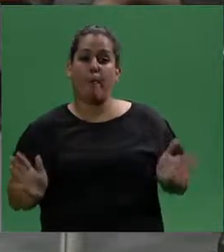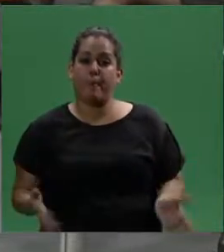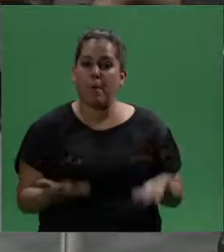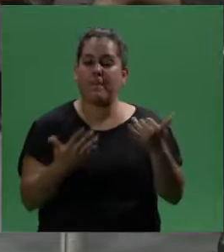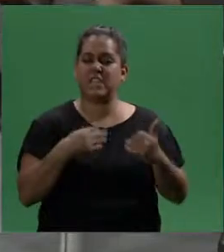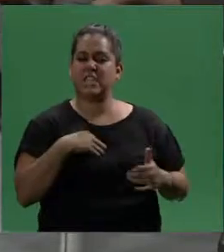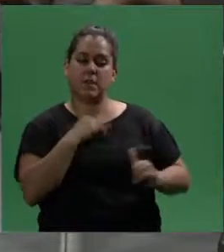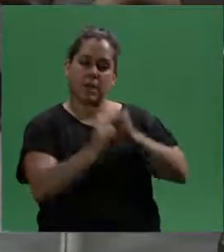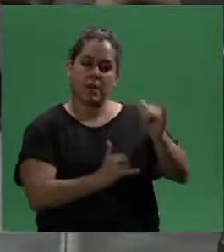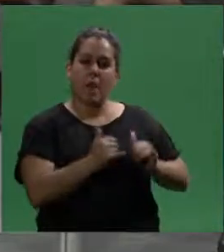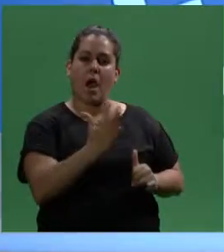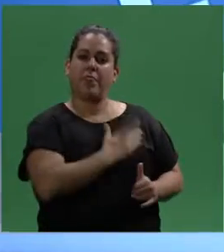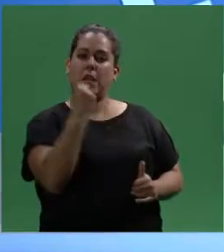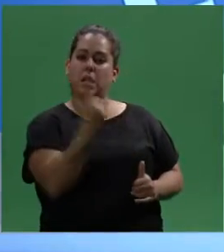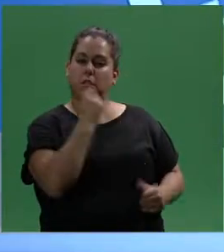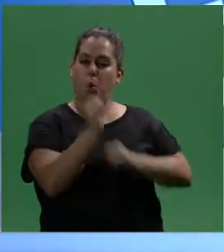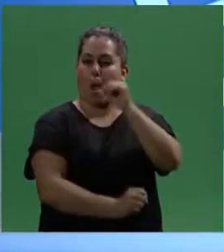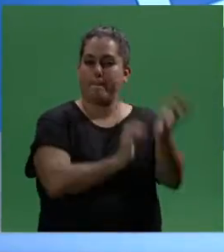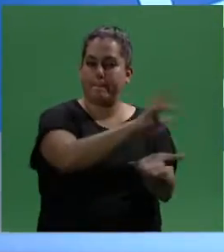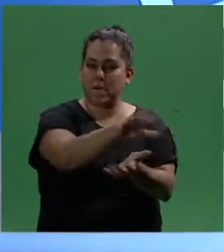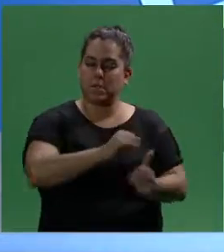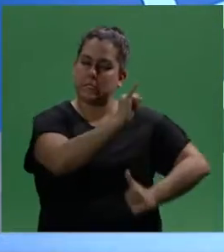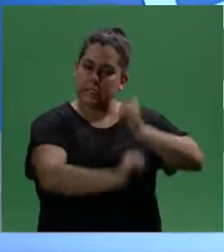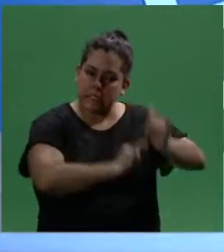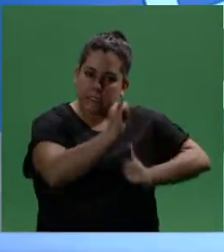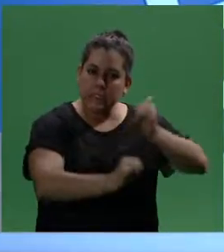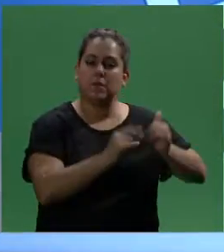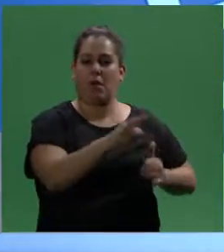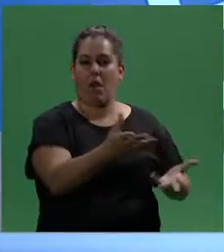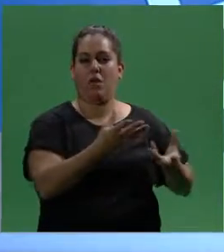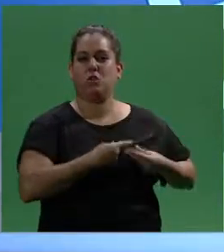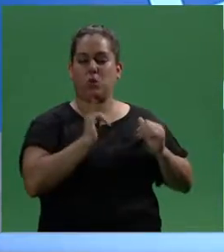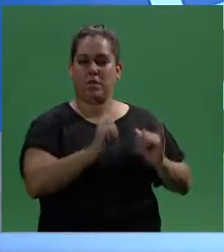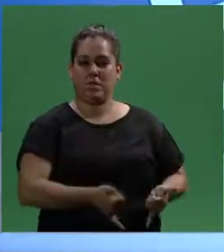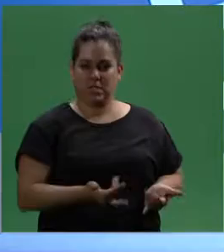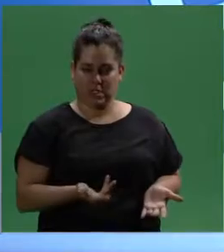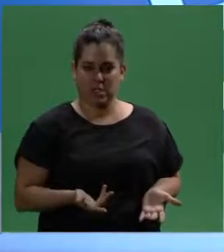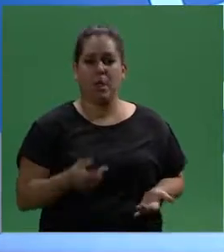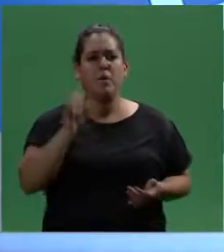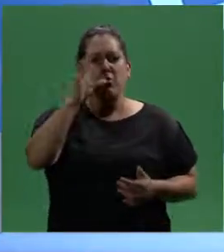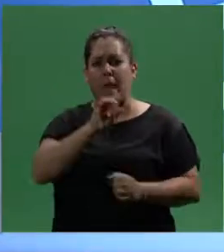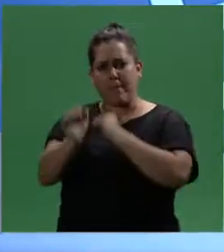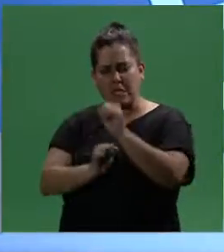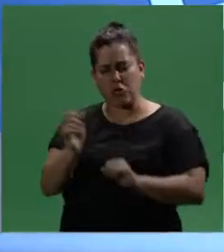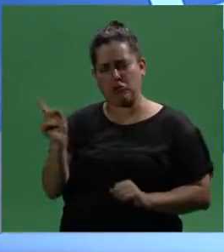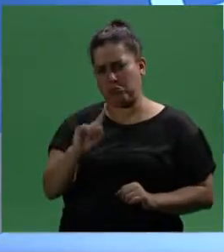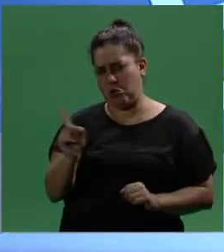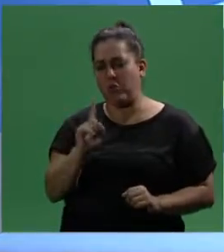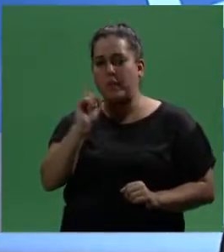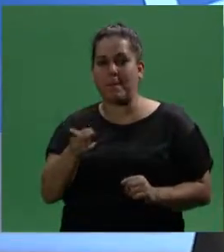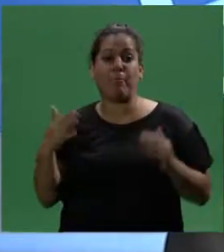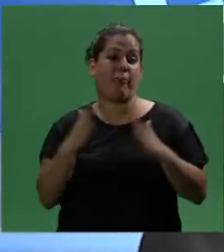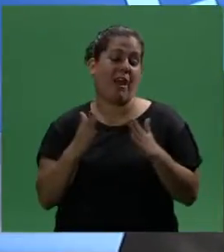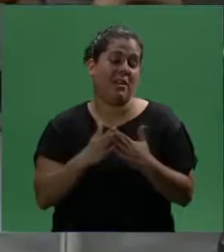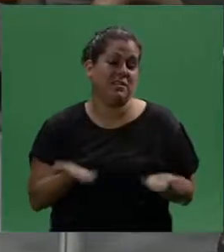Pero promover la sensibilidad, me parece, de los empresarios, de los directivos, contribuye a este programa. Y no solo de los empresarios, también